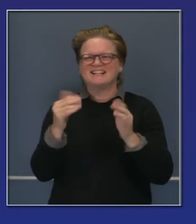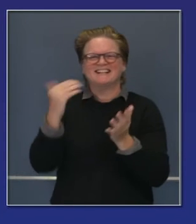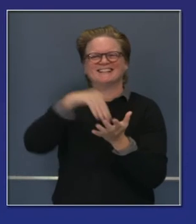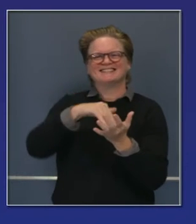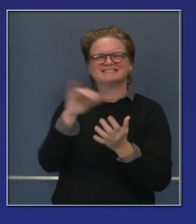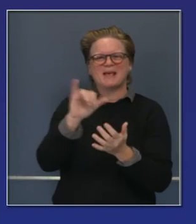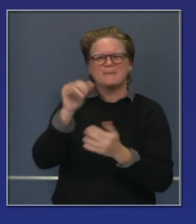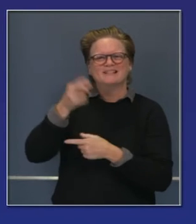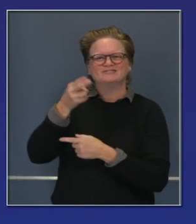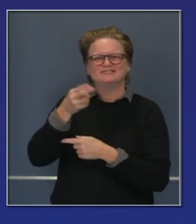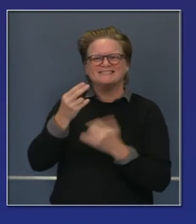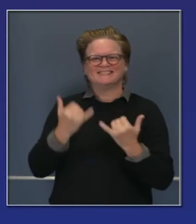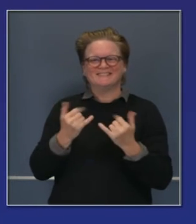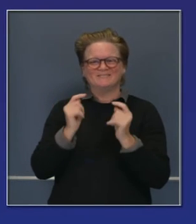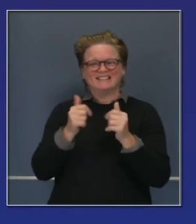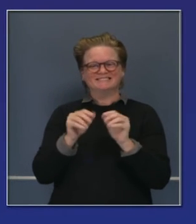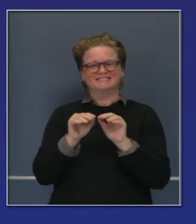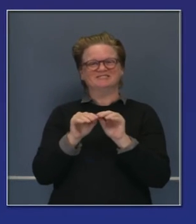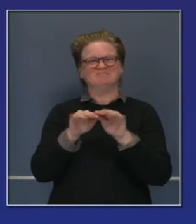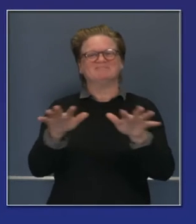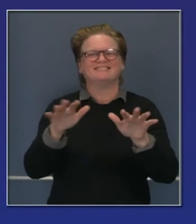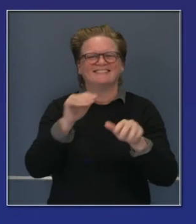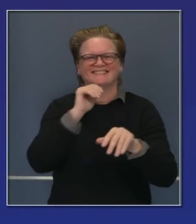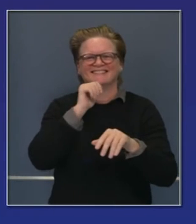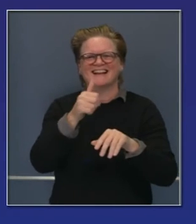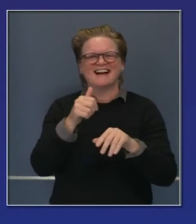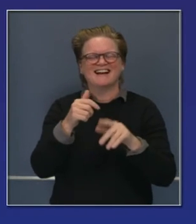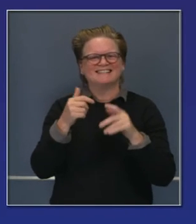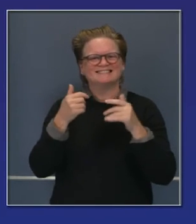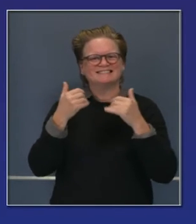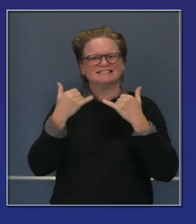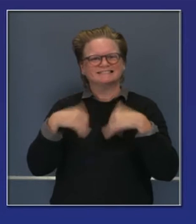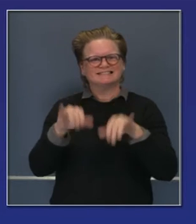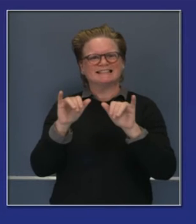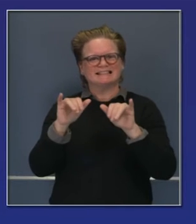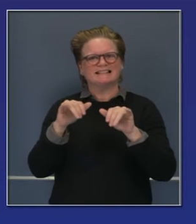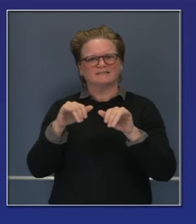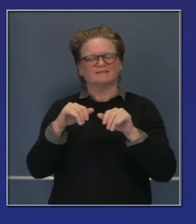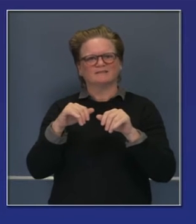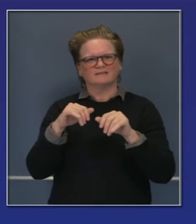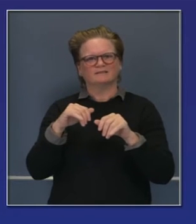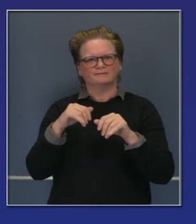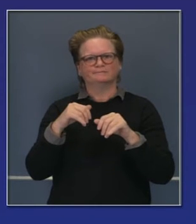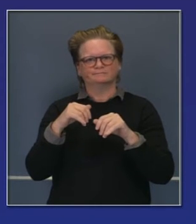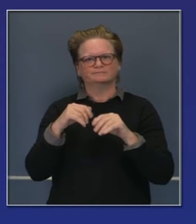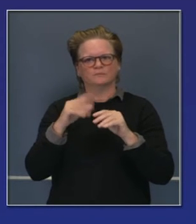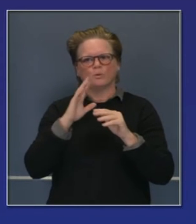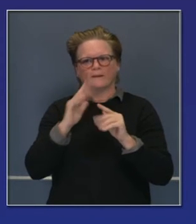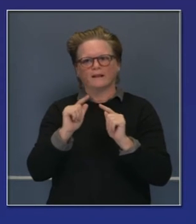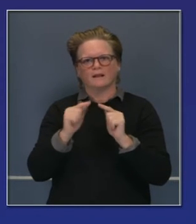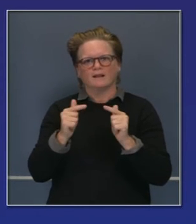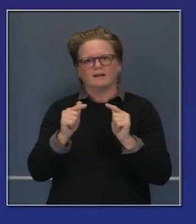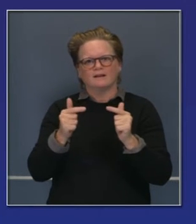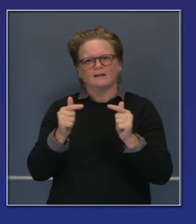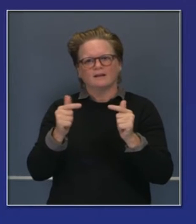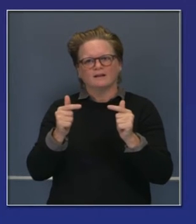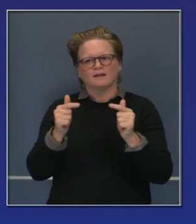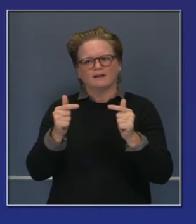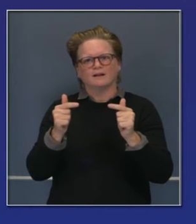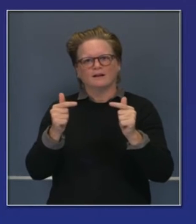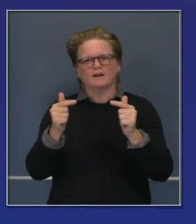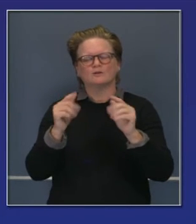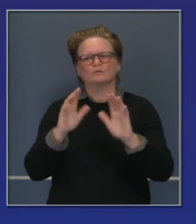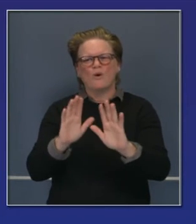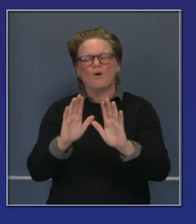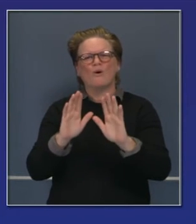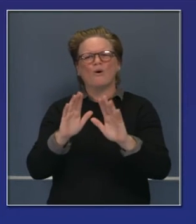podemos reabrir, podemos invitar a los invitados y a los vecinos y al tío Joe. Hay que reunirlo con los nietos porque no se han